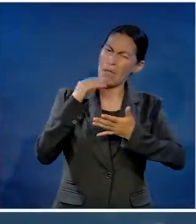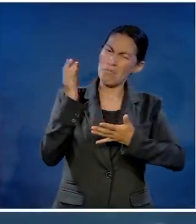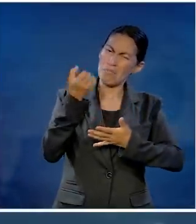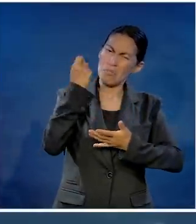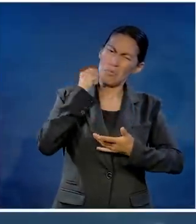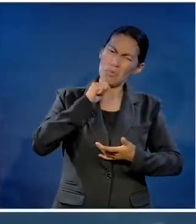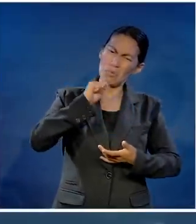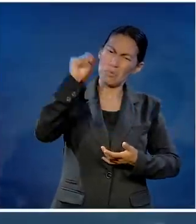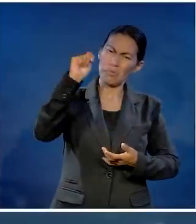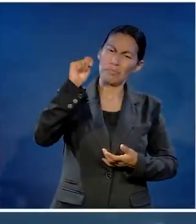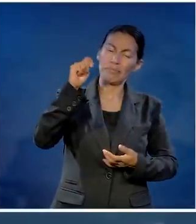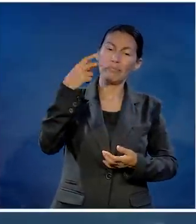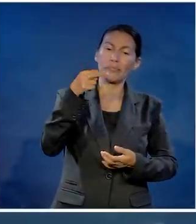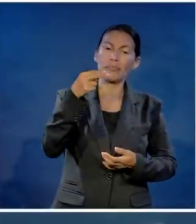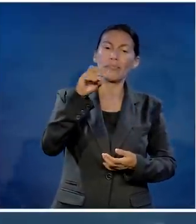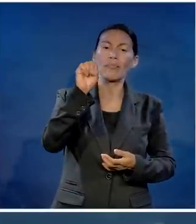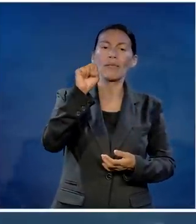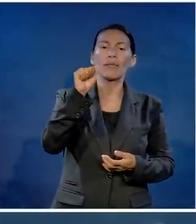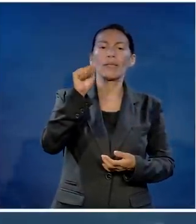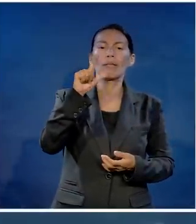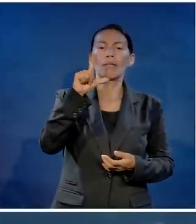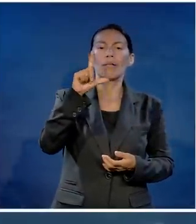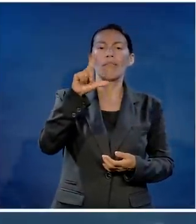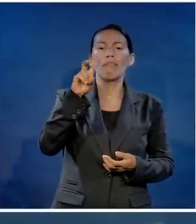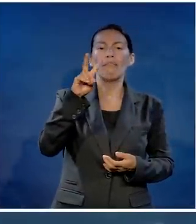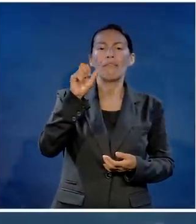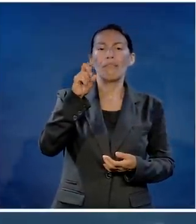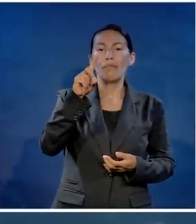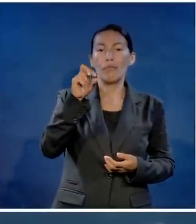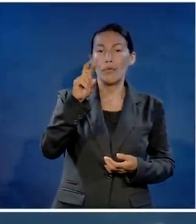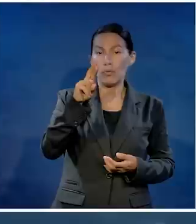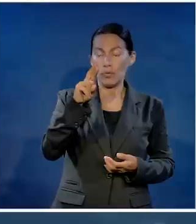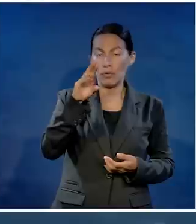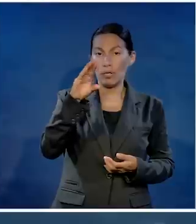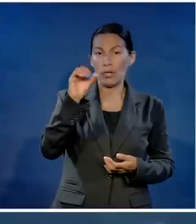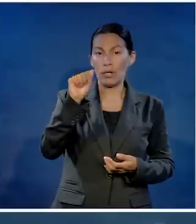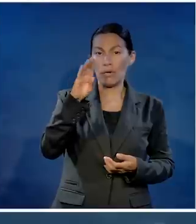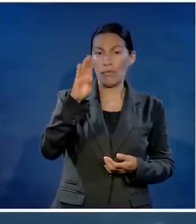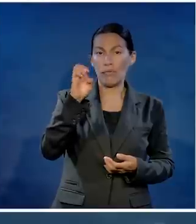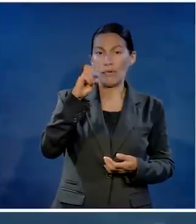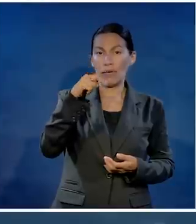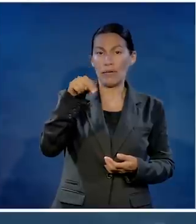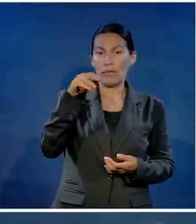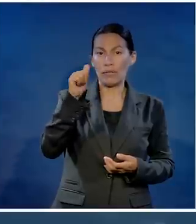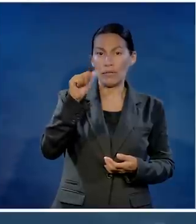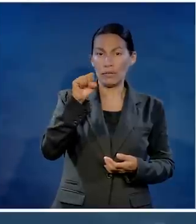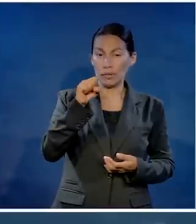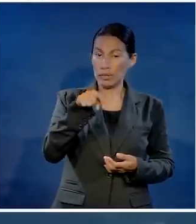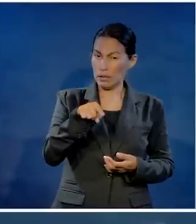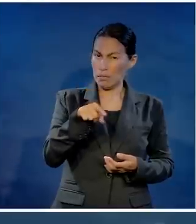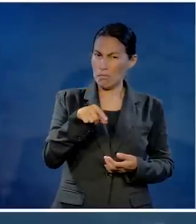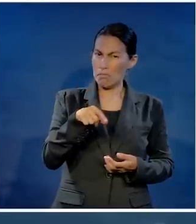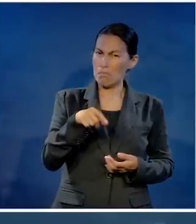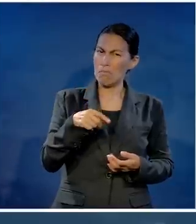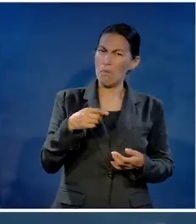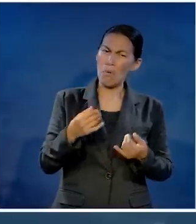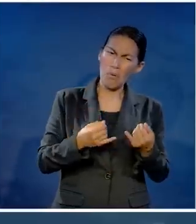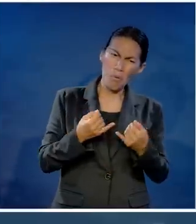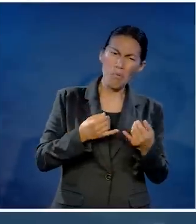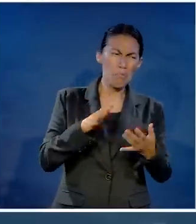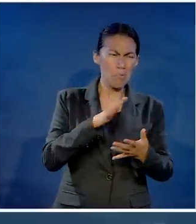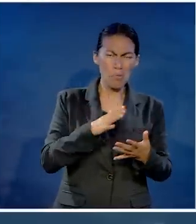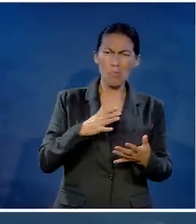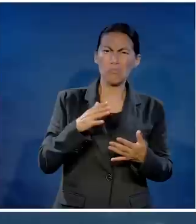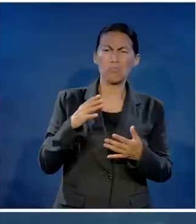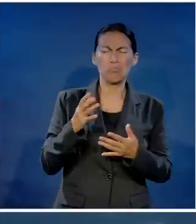triunfó en este país en ciertos años. Salvador Cabañas. En medio de una carrera profesional impresionante,